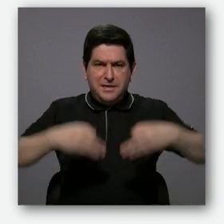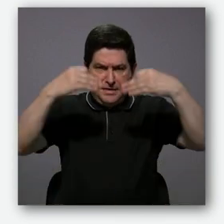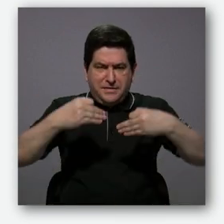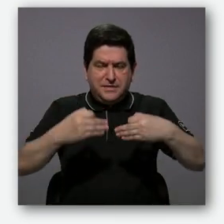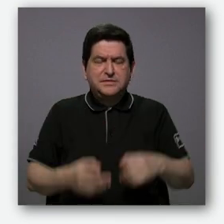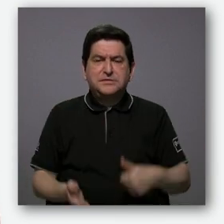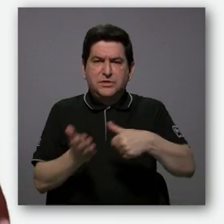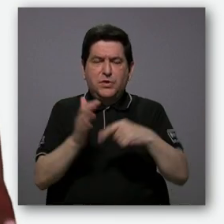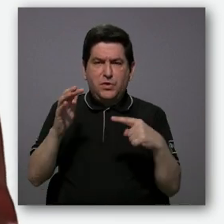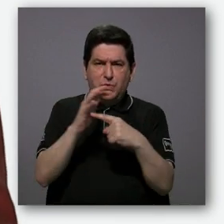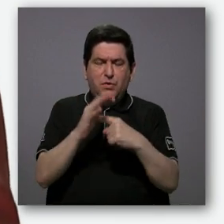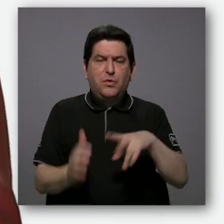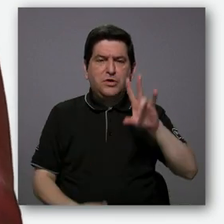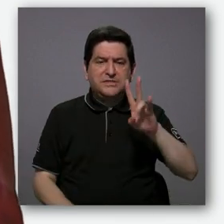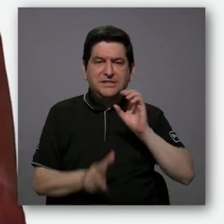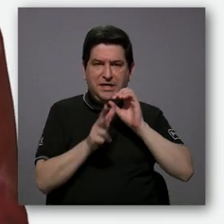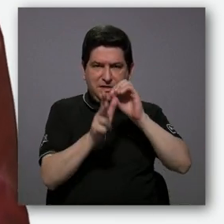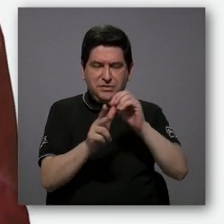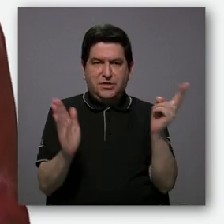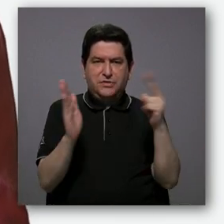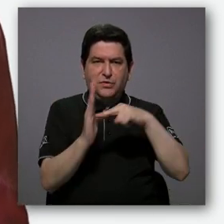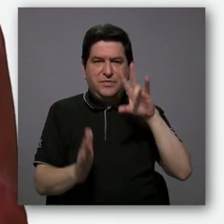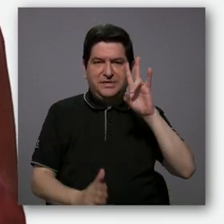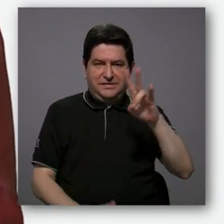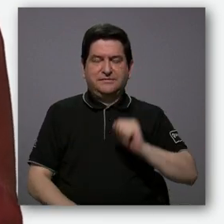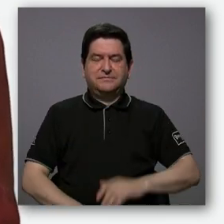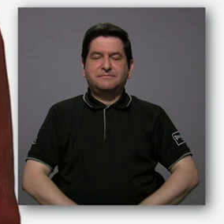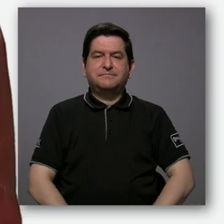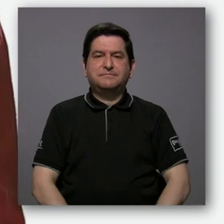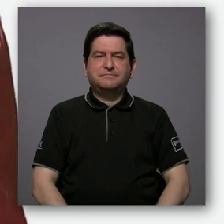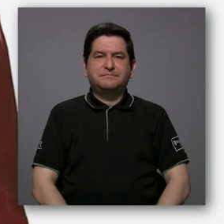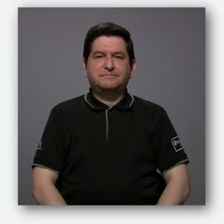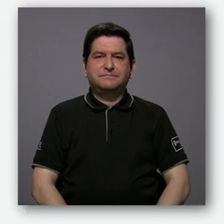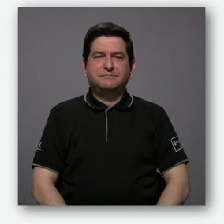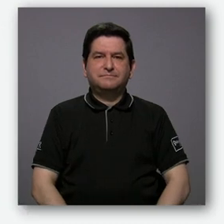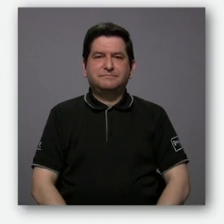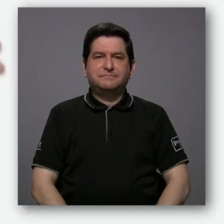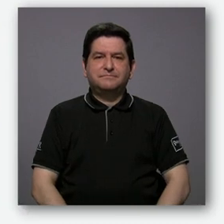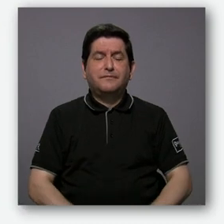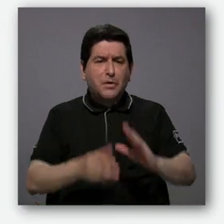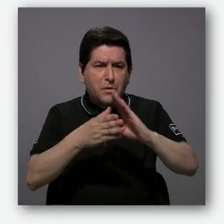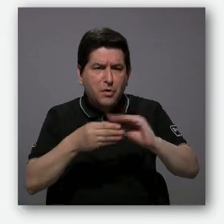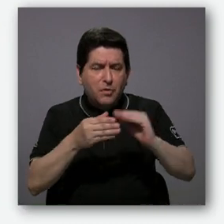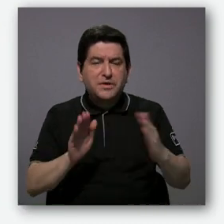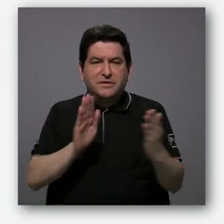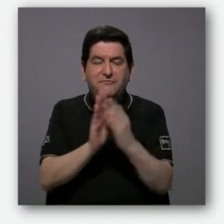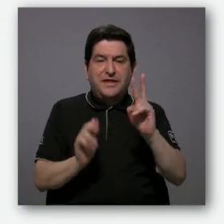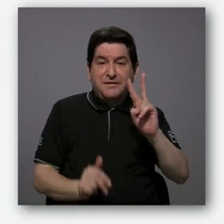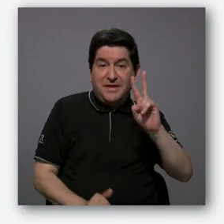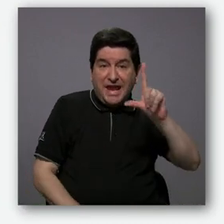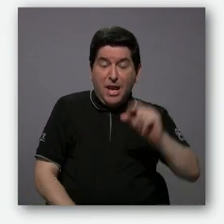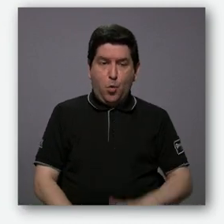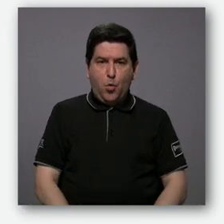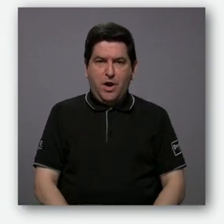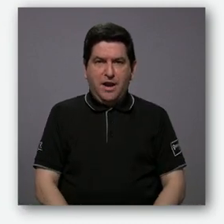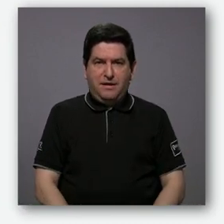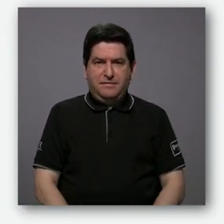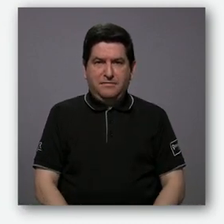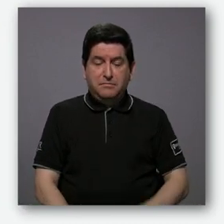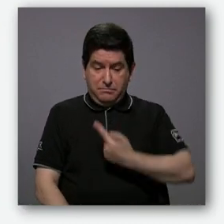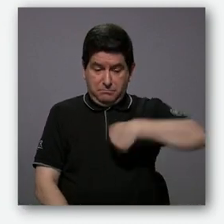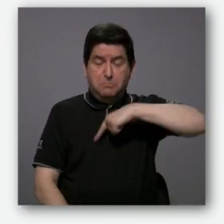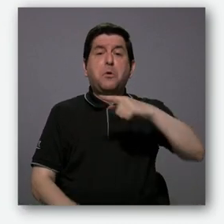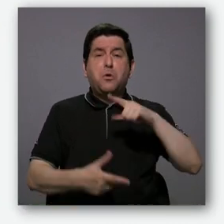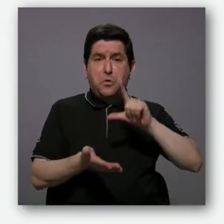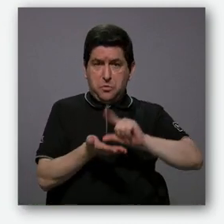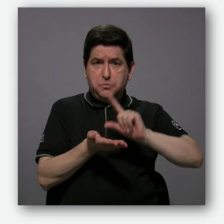el decisivo referendo del 7 de octubre de 2007. Comentamos frente a Luna lo que